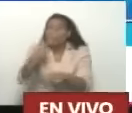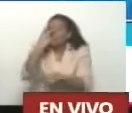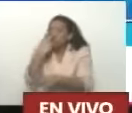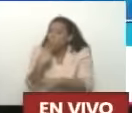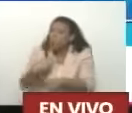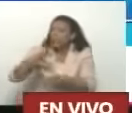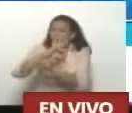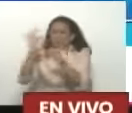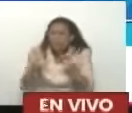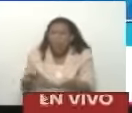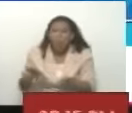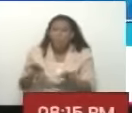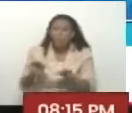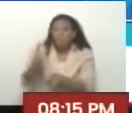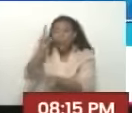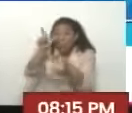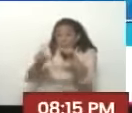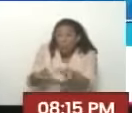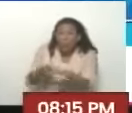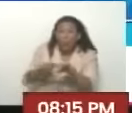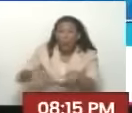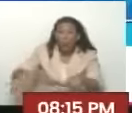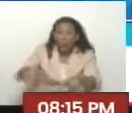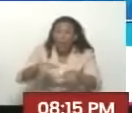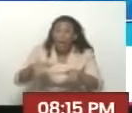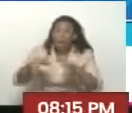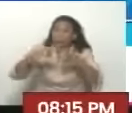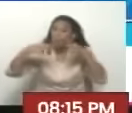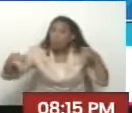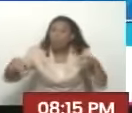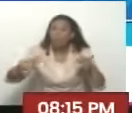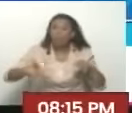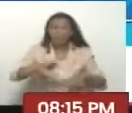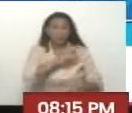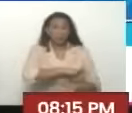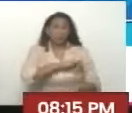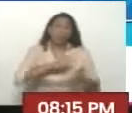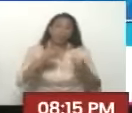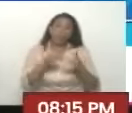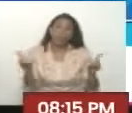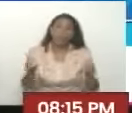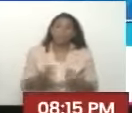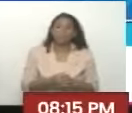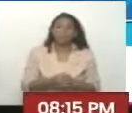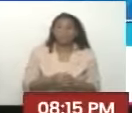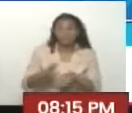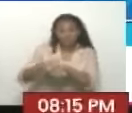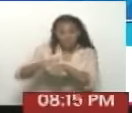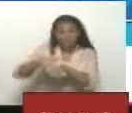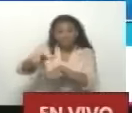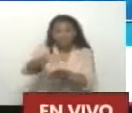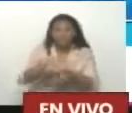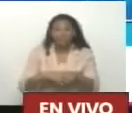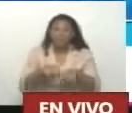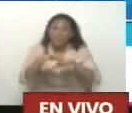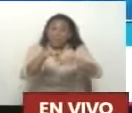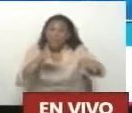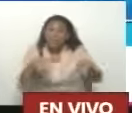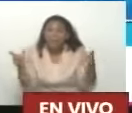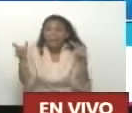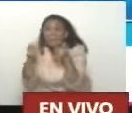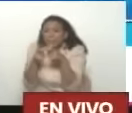Constituye Un rasgo Un rasgo Inseparable De la sociedad Democrática Héctor Rodríguez Mayorías